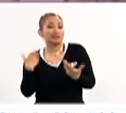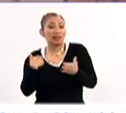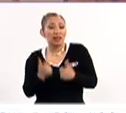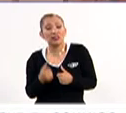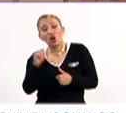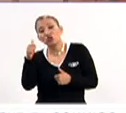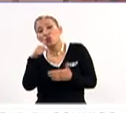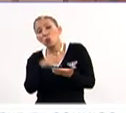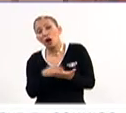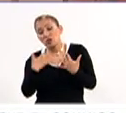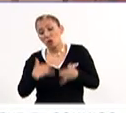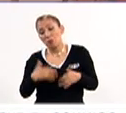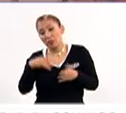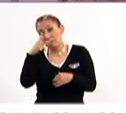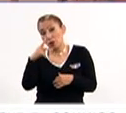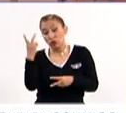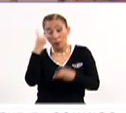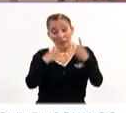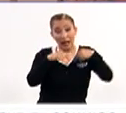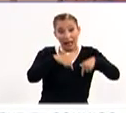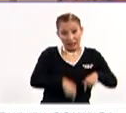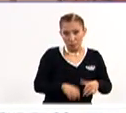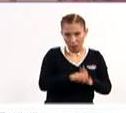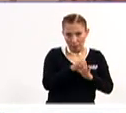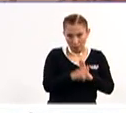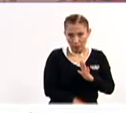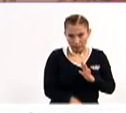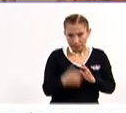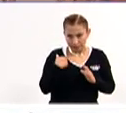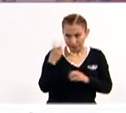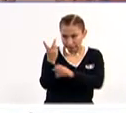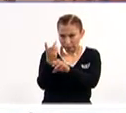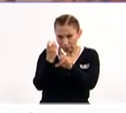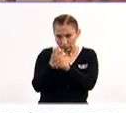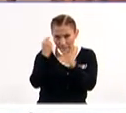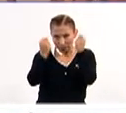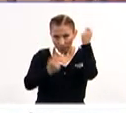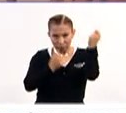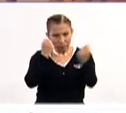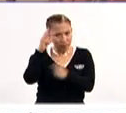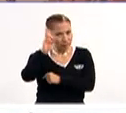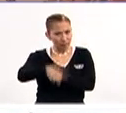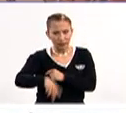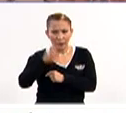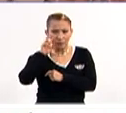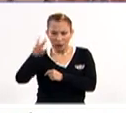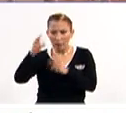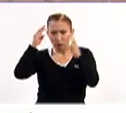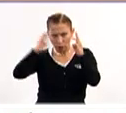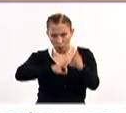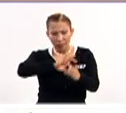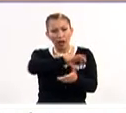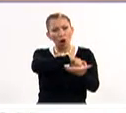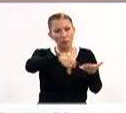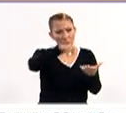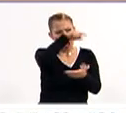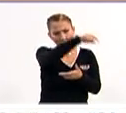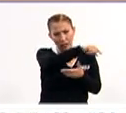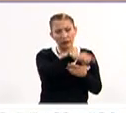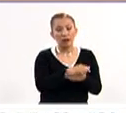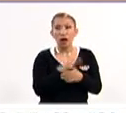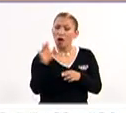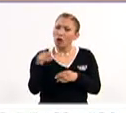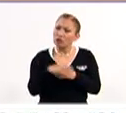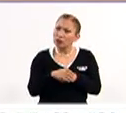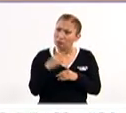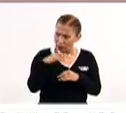lugares. Cuando viene la gente aquí, por ejemplo, que también los invito a la tienda porque realmente lo que vean en el museo lo pueden conseguir ahí, dicen, ah, caray, ¿de